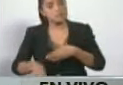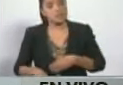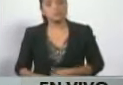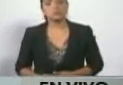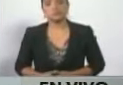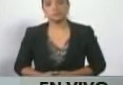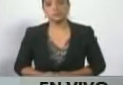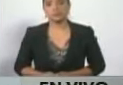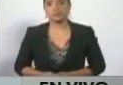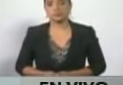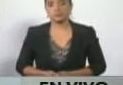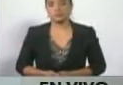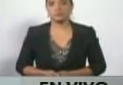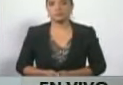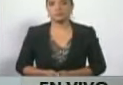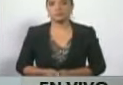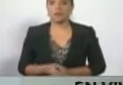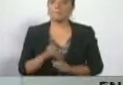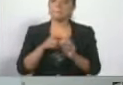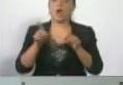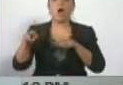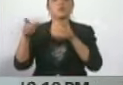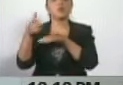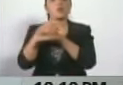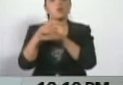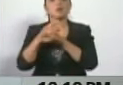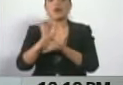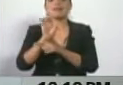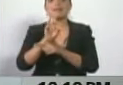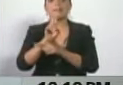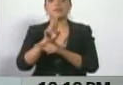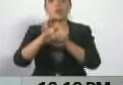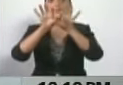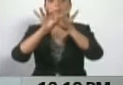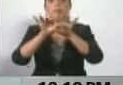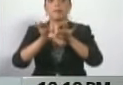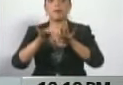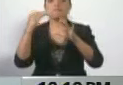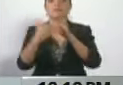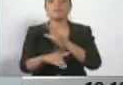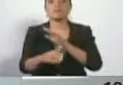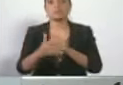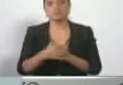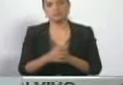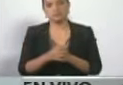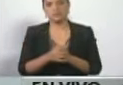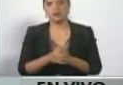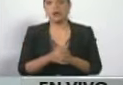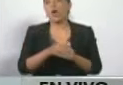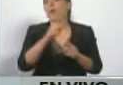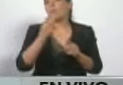Y ahí mismo salen algunos gobiernos a escribir comunicados. El santo niño de Atoche XX.